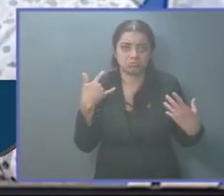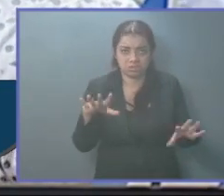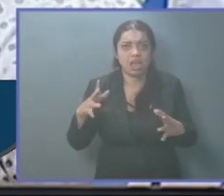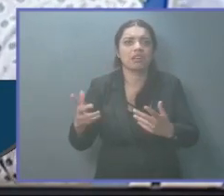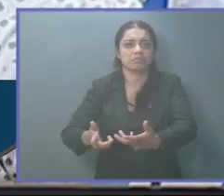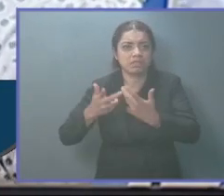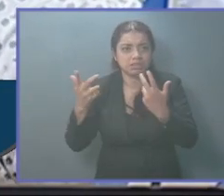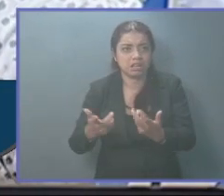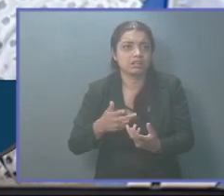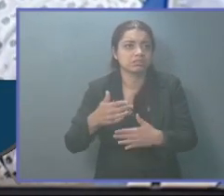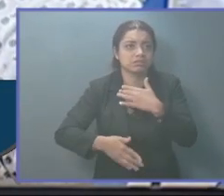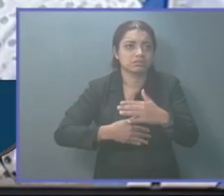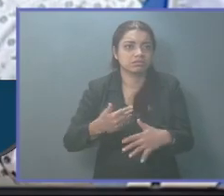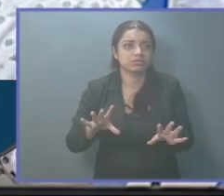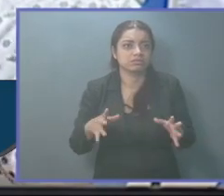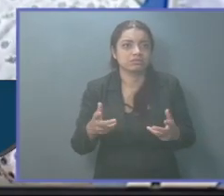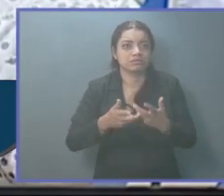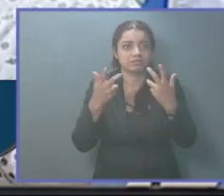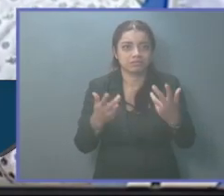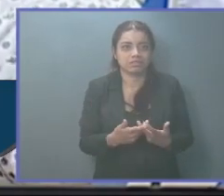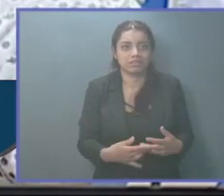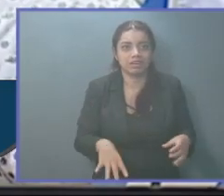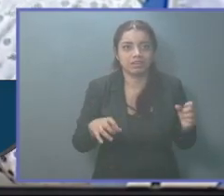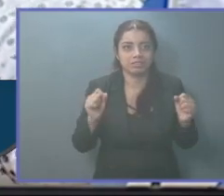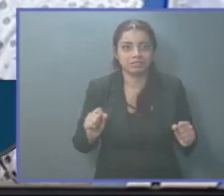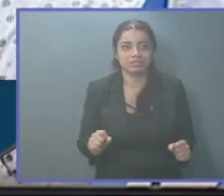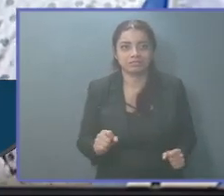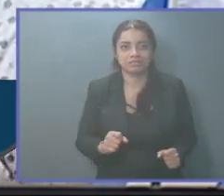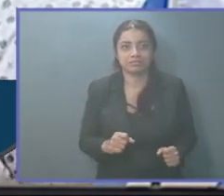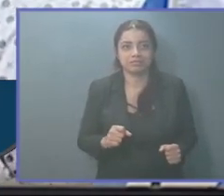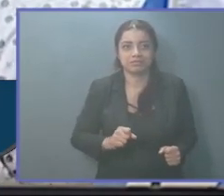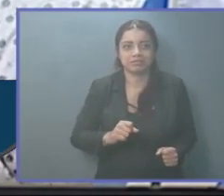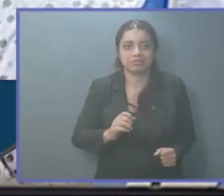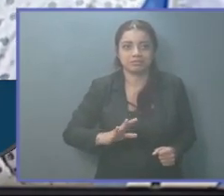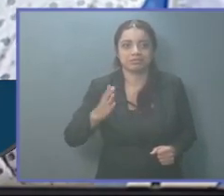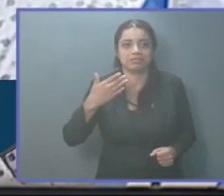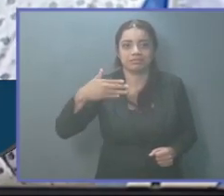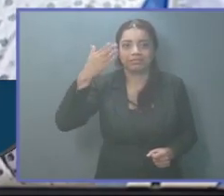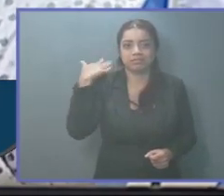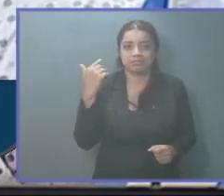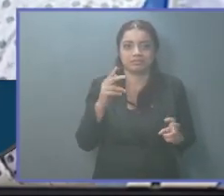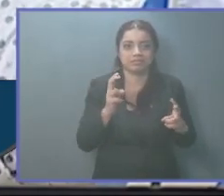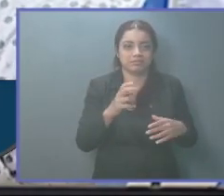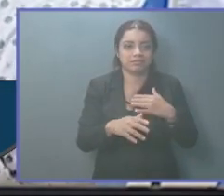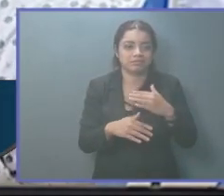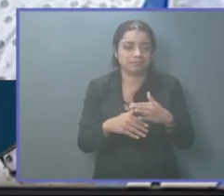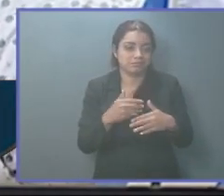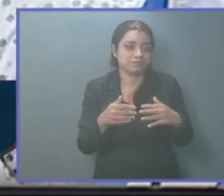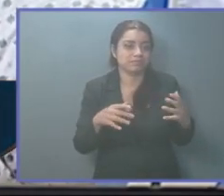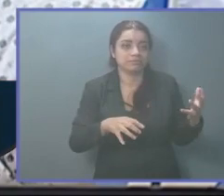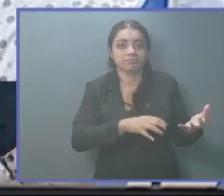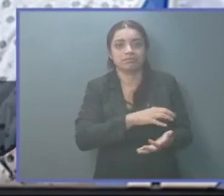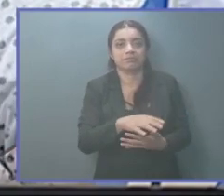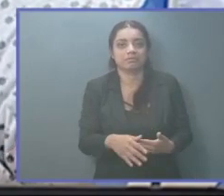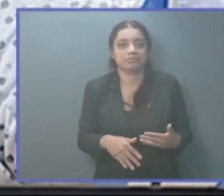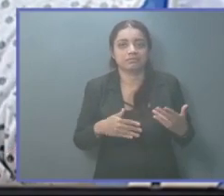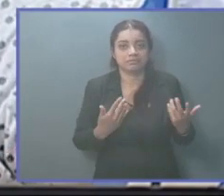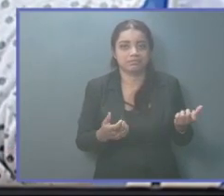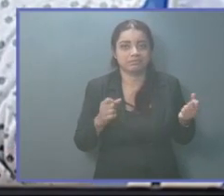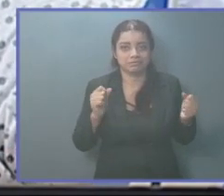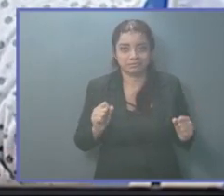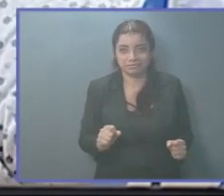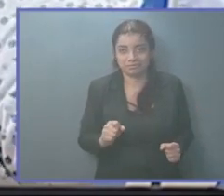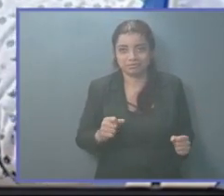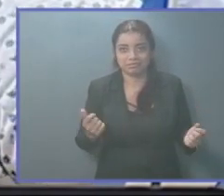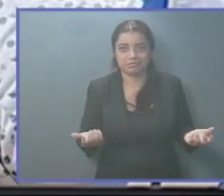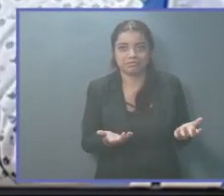investigación. Y ha determinado que en ningún momento se quiso alterar el orden público. Lo que sucede es que no